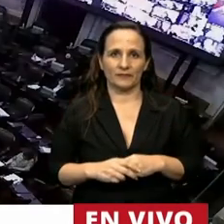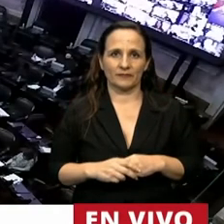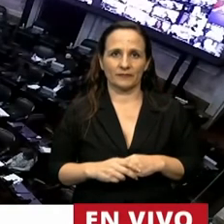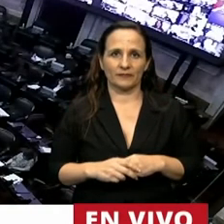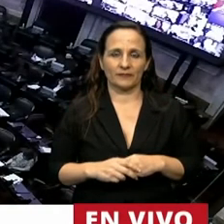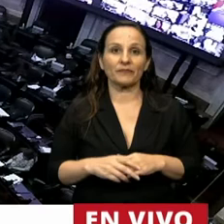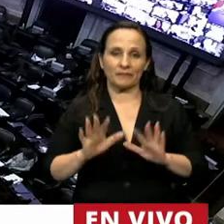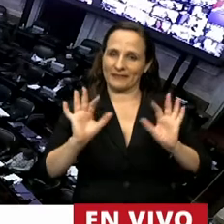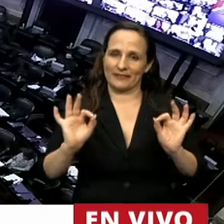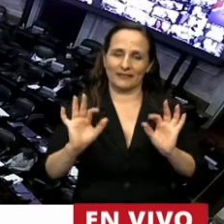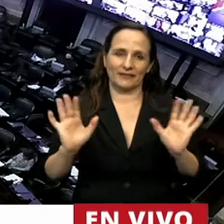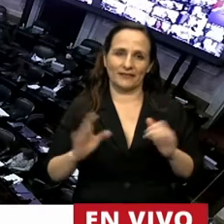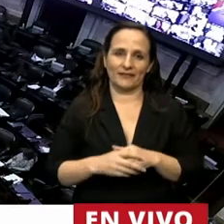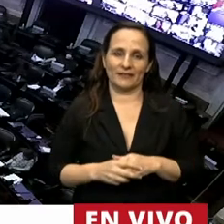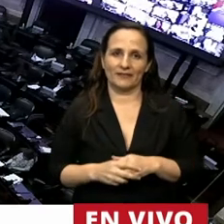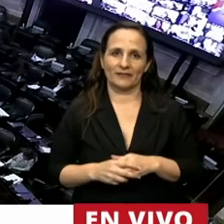Ahí está.